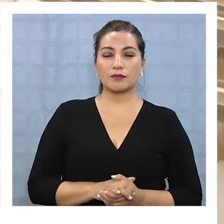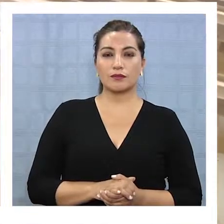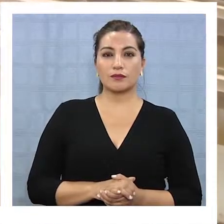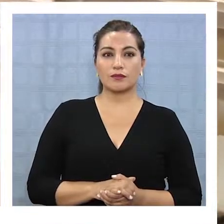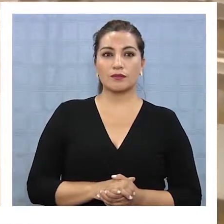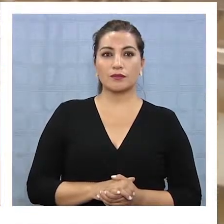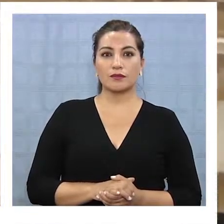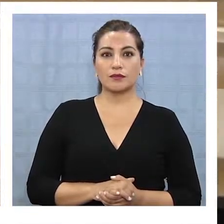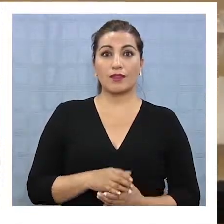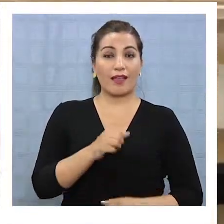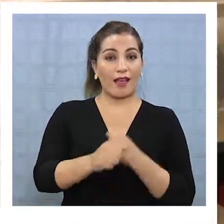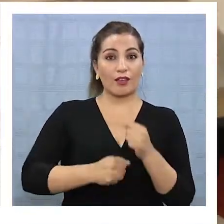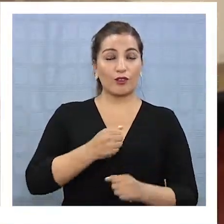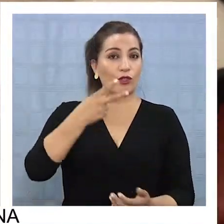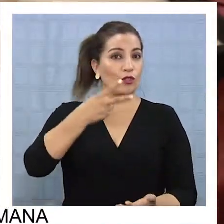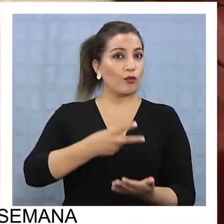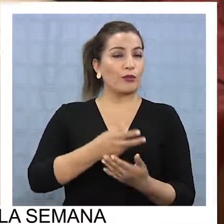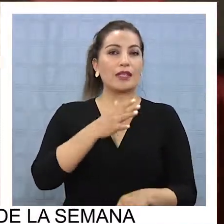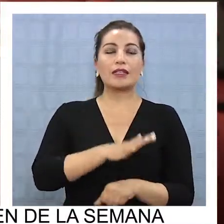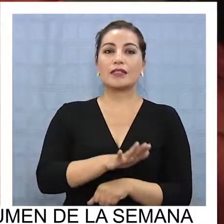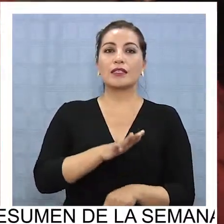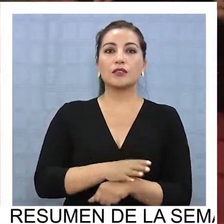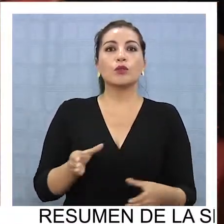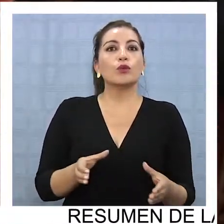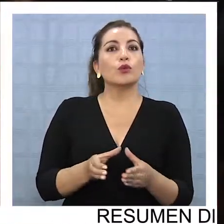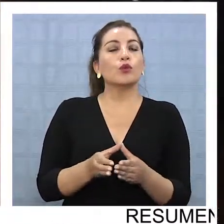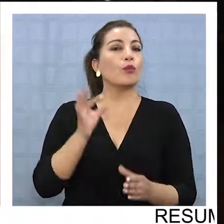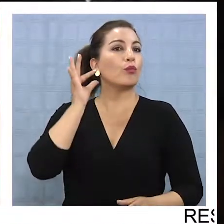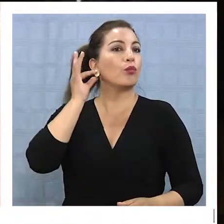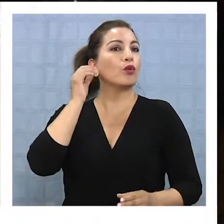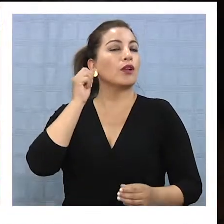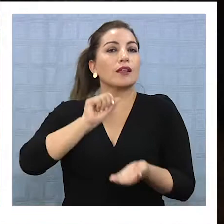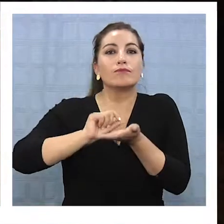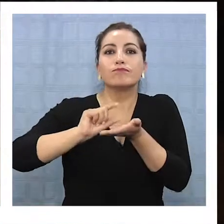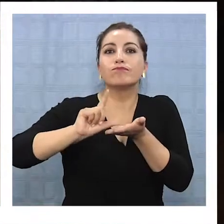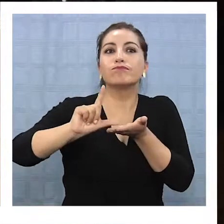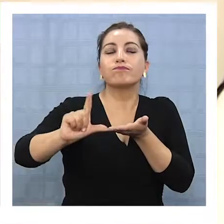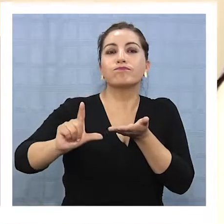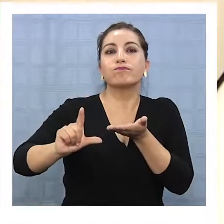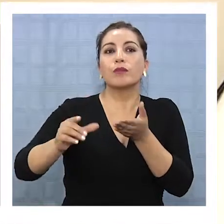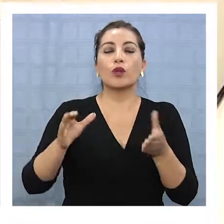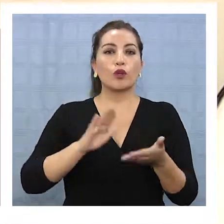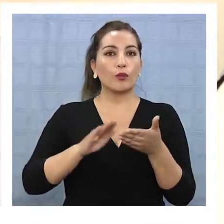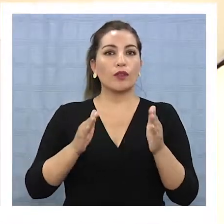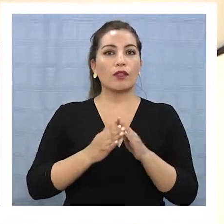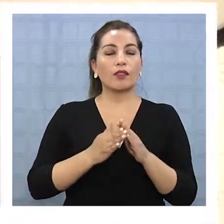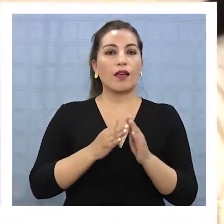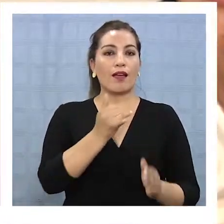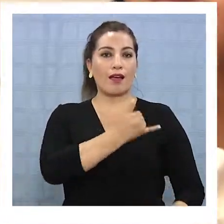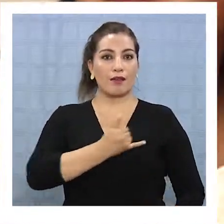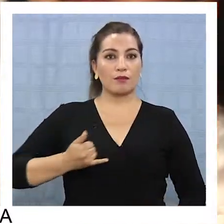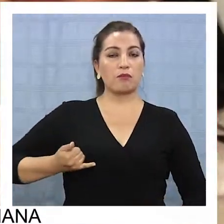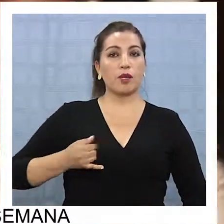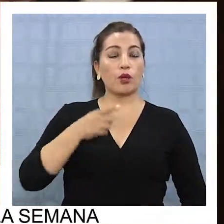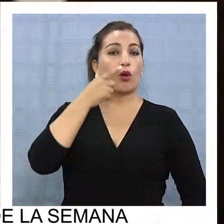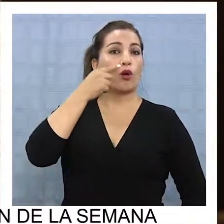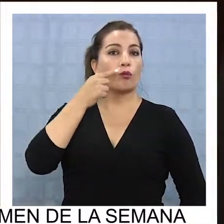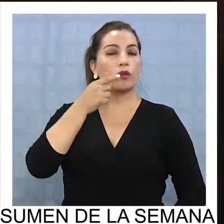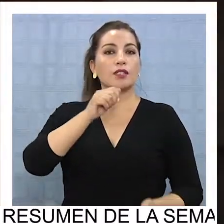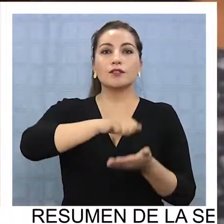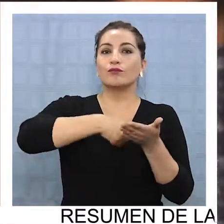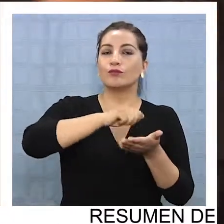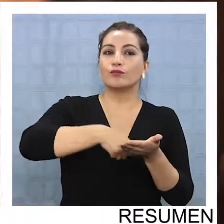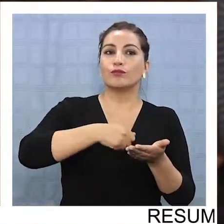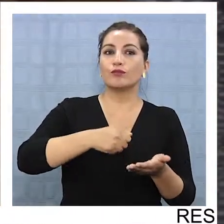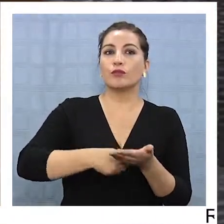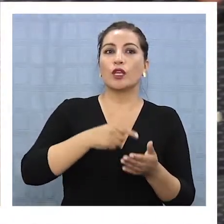El año 2015, un grupo de mujeres emprendedoras de las comunidades aymara y también varones, socios de la agrupación